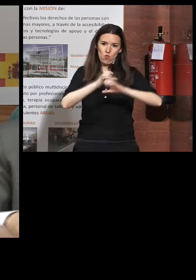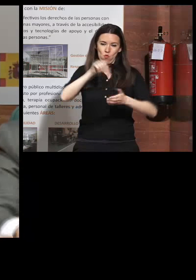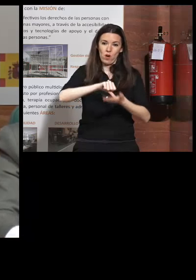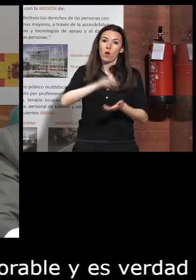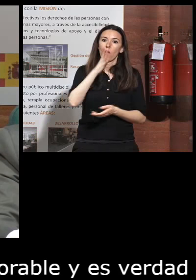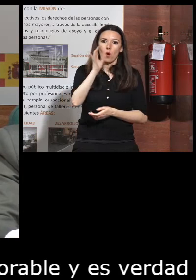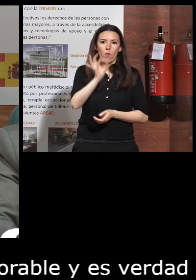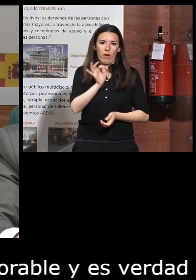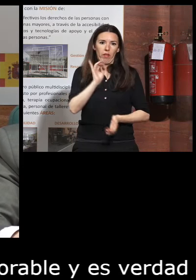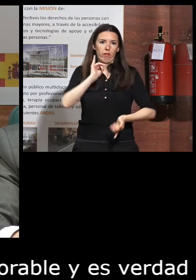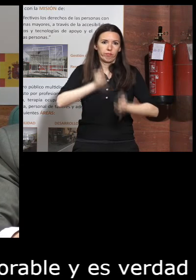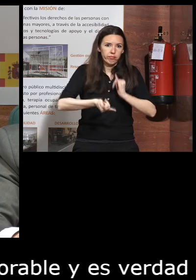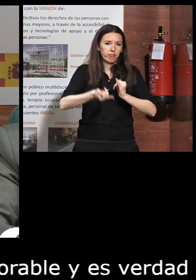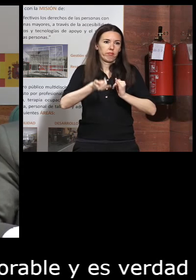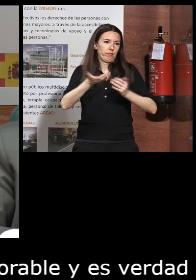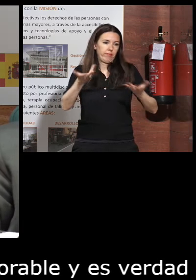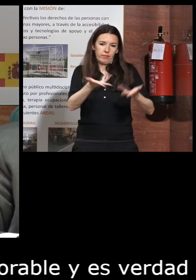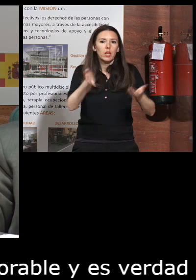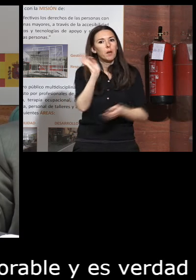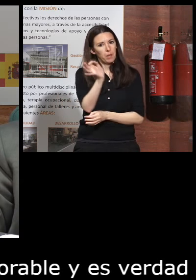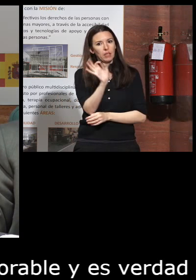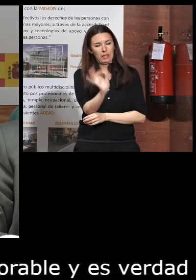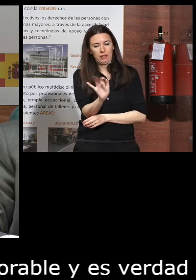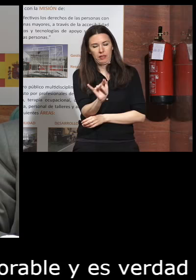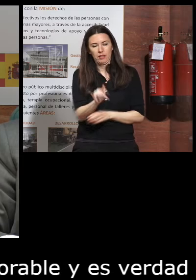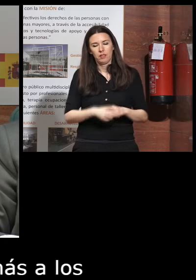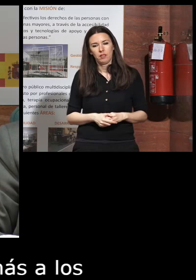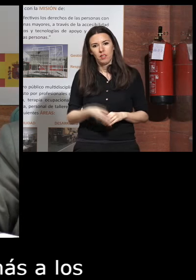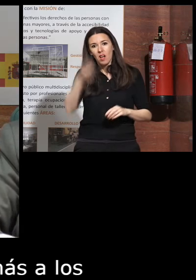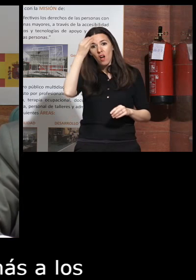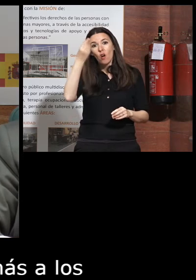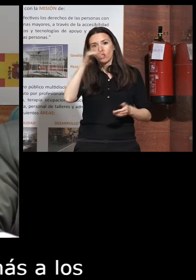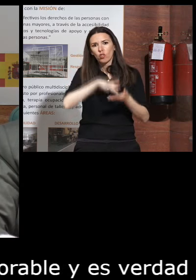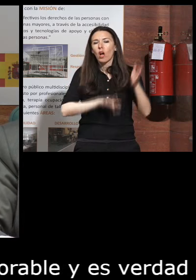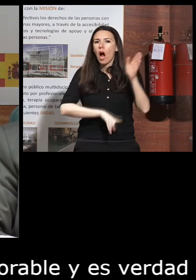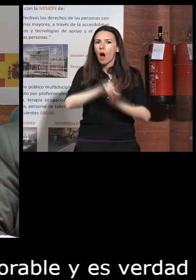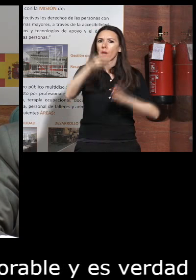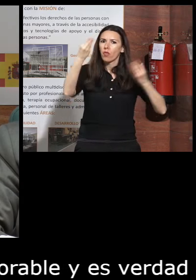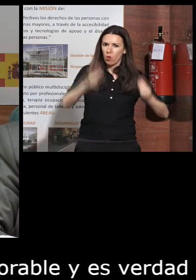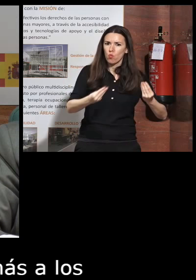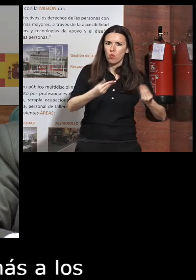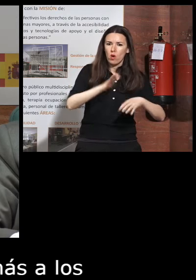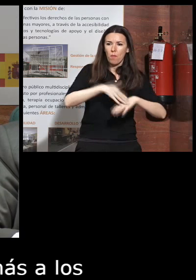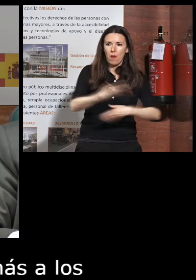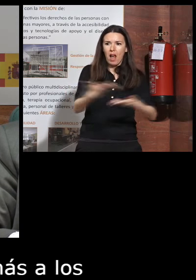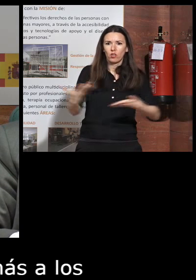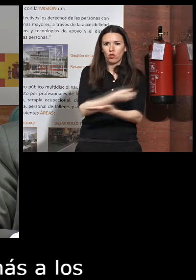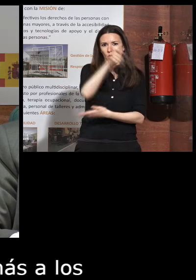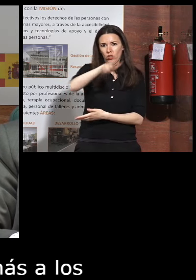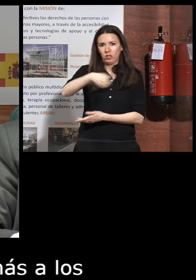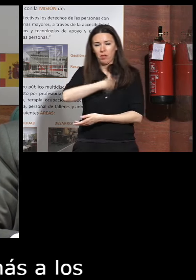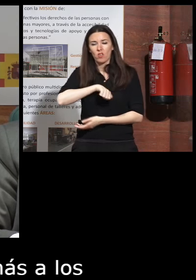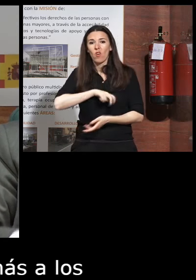porque frenazos tal efectivamente es verdad sí sí yo creo que ha sido un avance muy bueno para todos los españoles